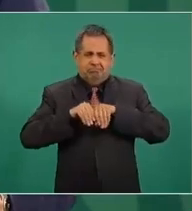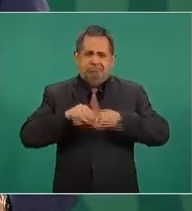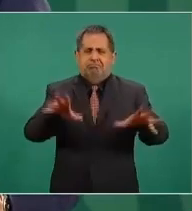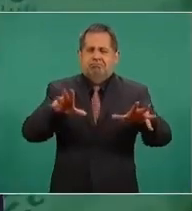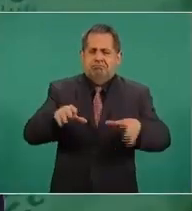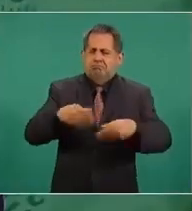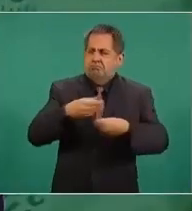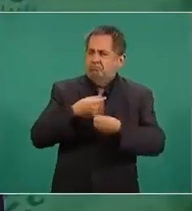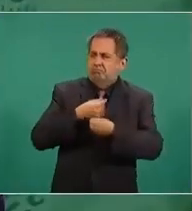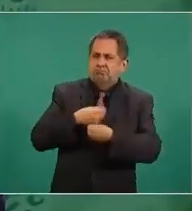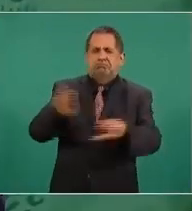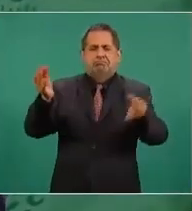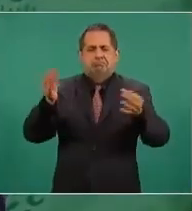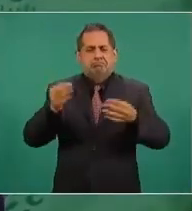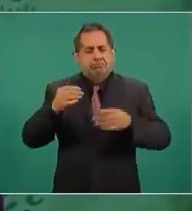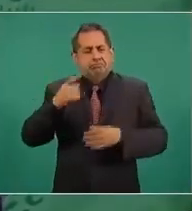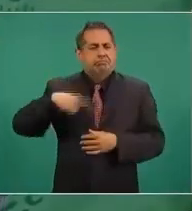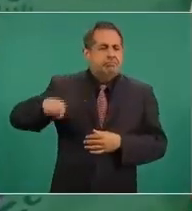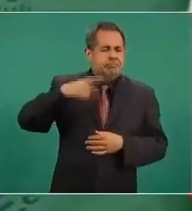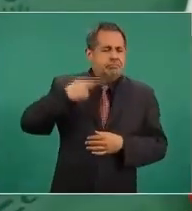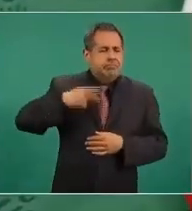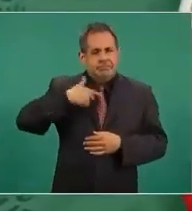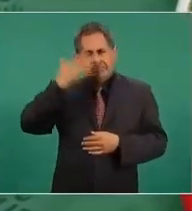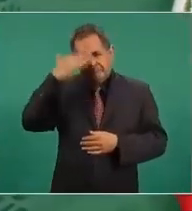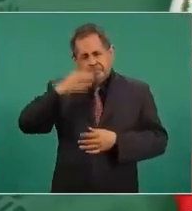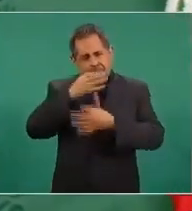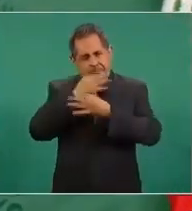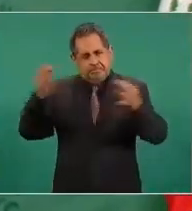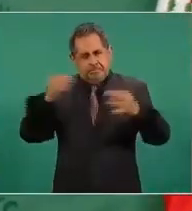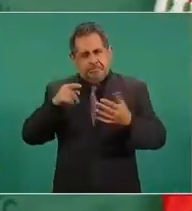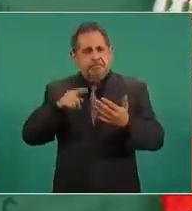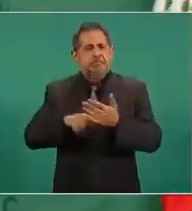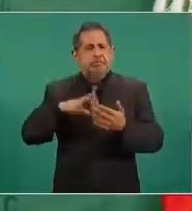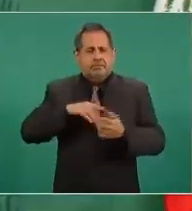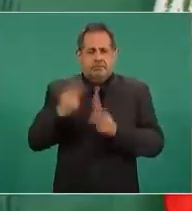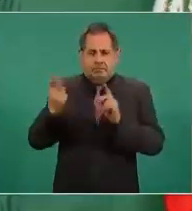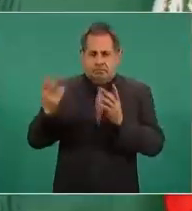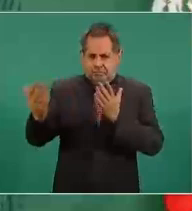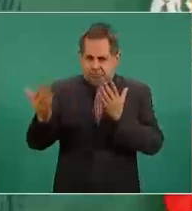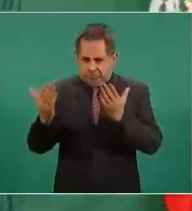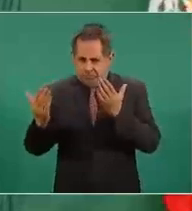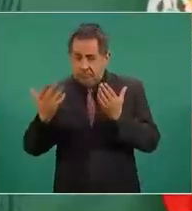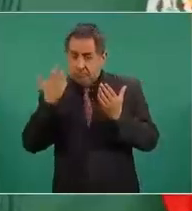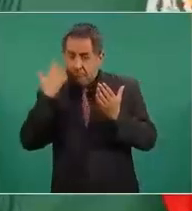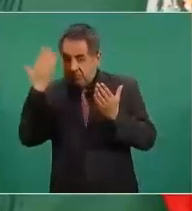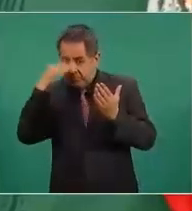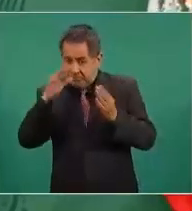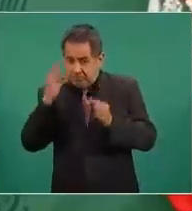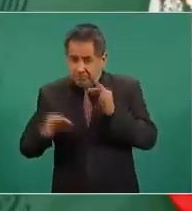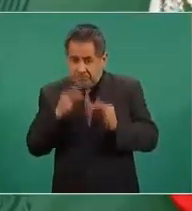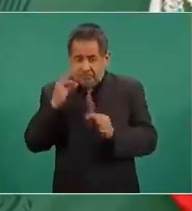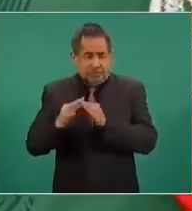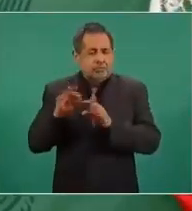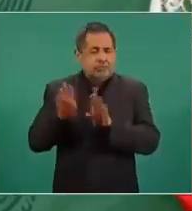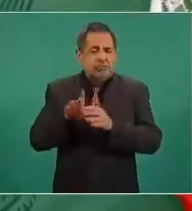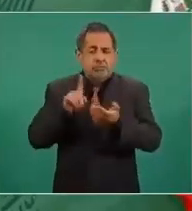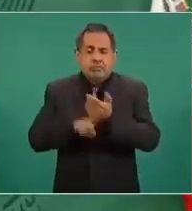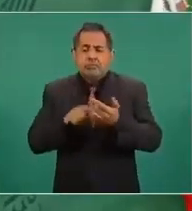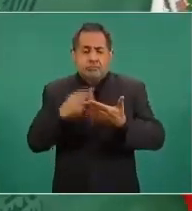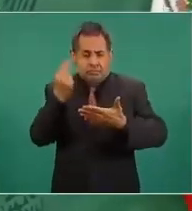nada más para que la gente sepa que hay dos. Quieren saber cómo